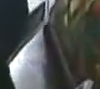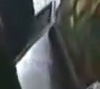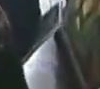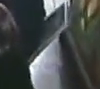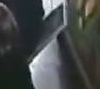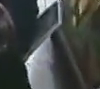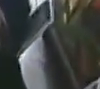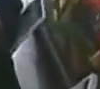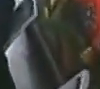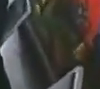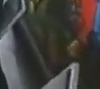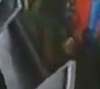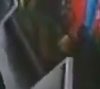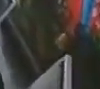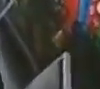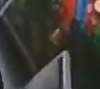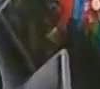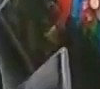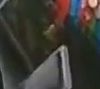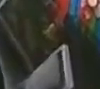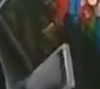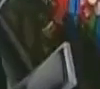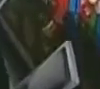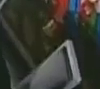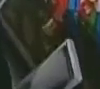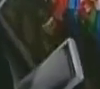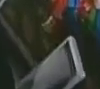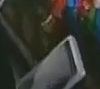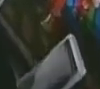Estamos aquí, mira, en la deliberación, en el trabajo.